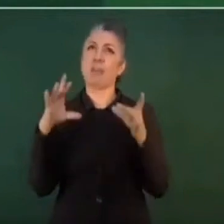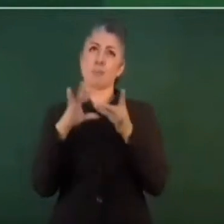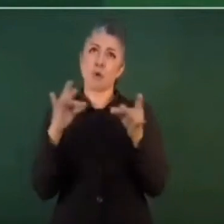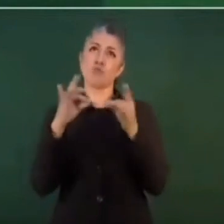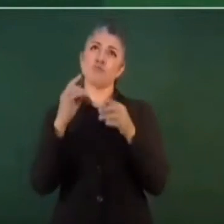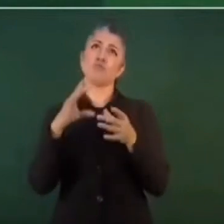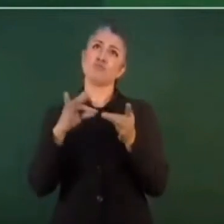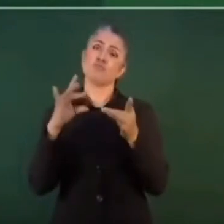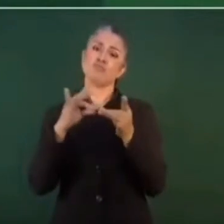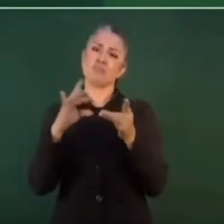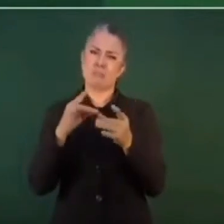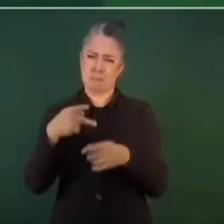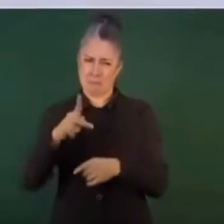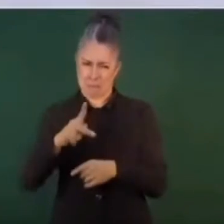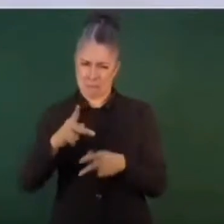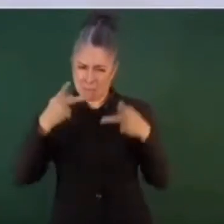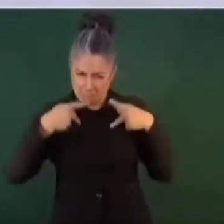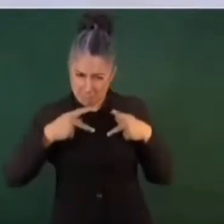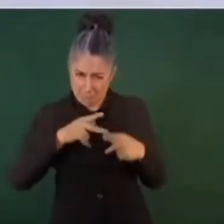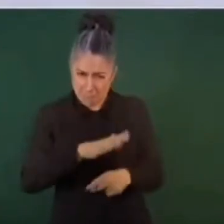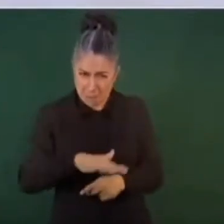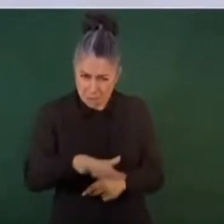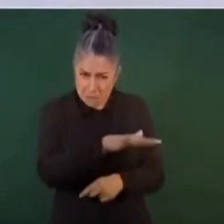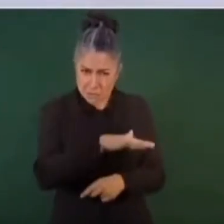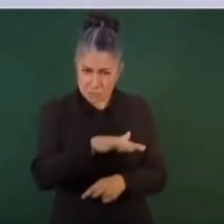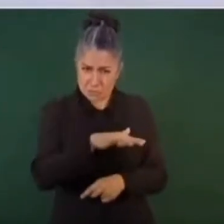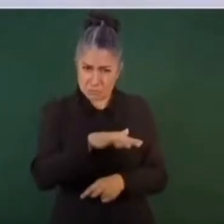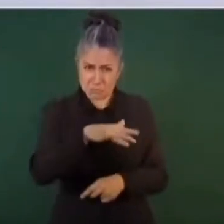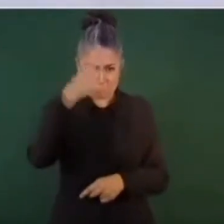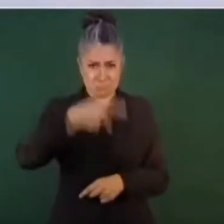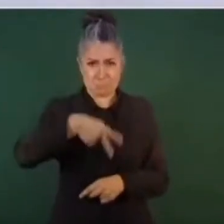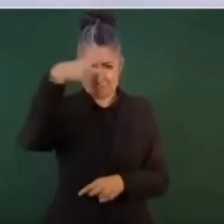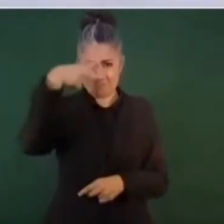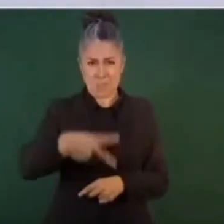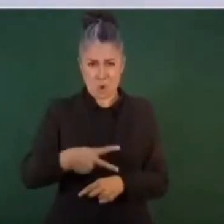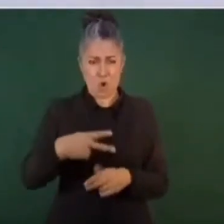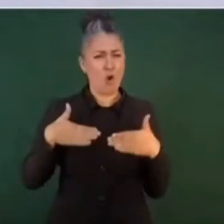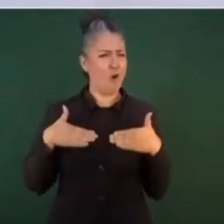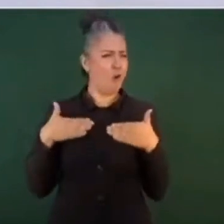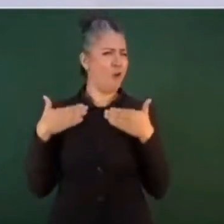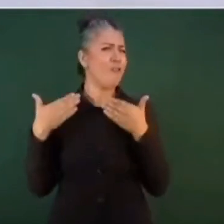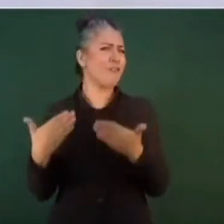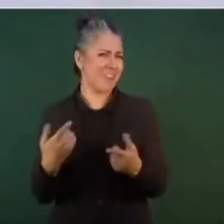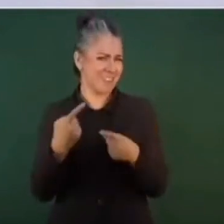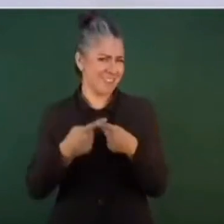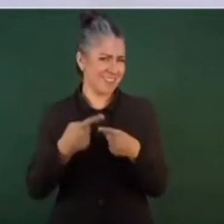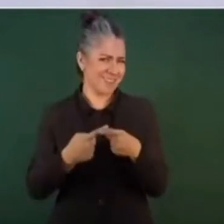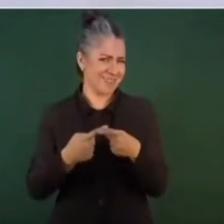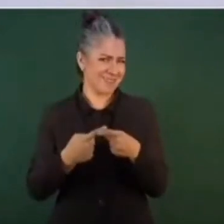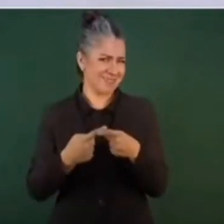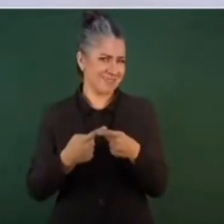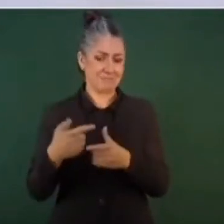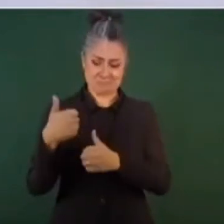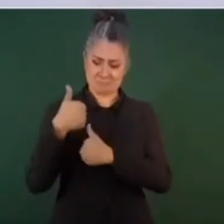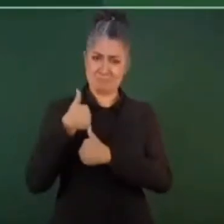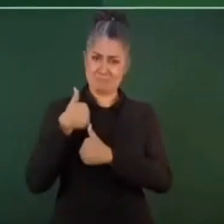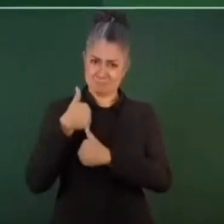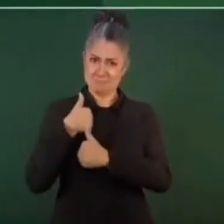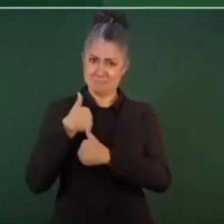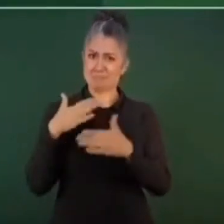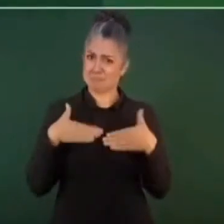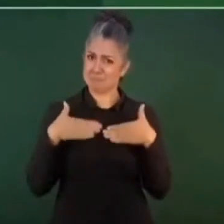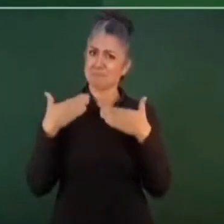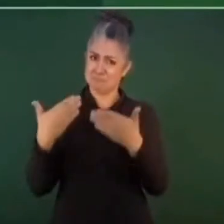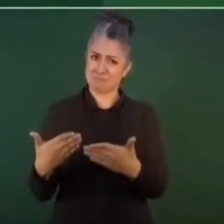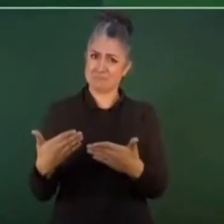pero la gente en nuestro país le tiene confianza al ejército y le tiene